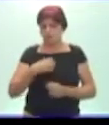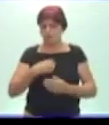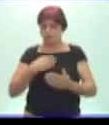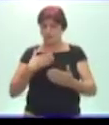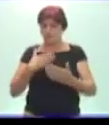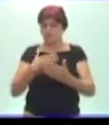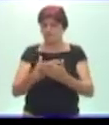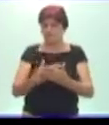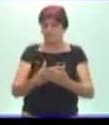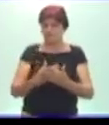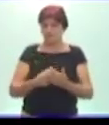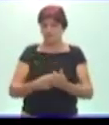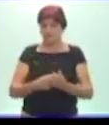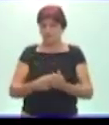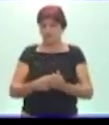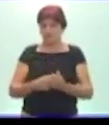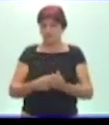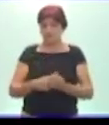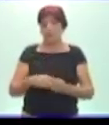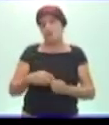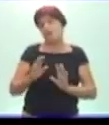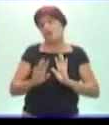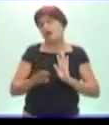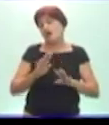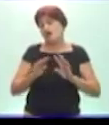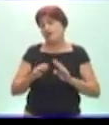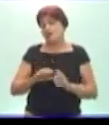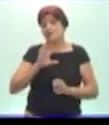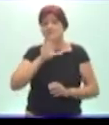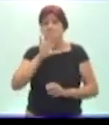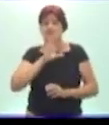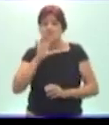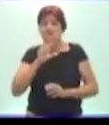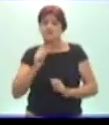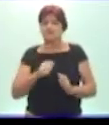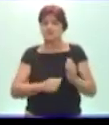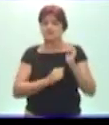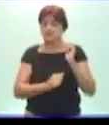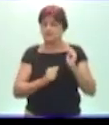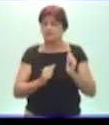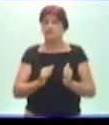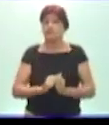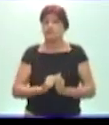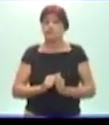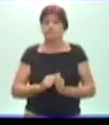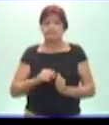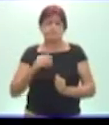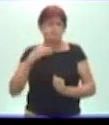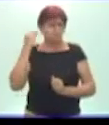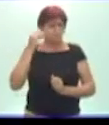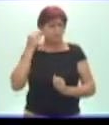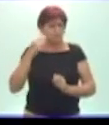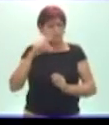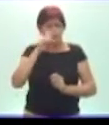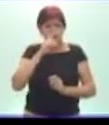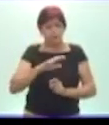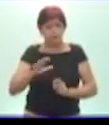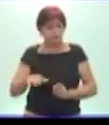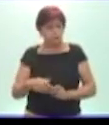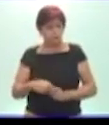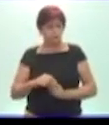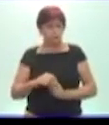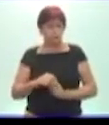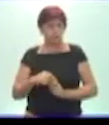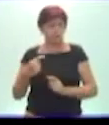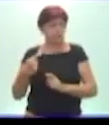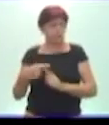cuesta trabajo, a veces patalea y grita fuerte, cualquiera pensaría que es un niño barrinchudo, eso me hace